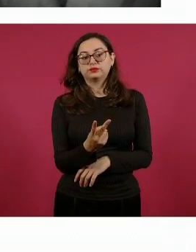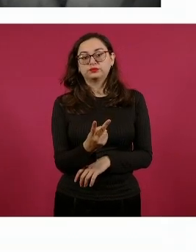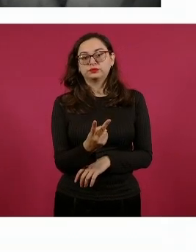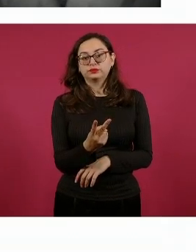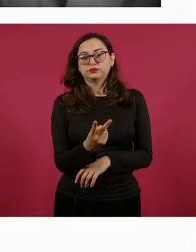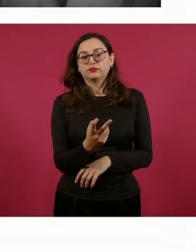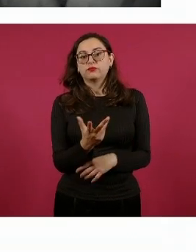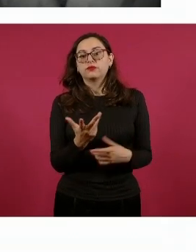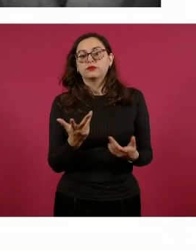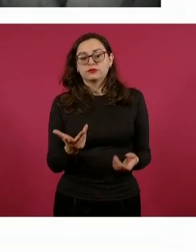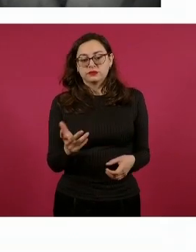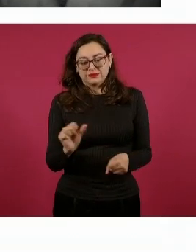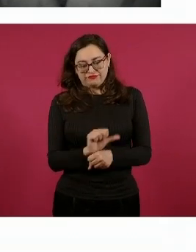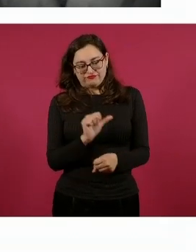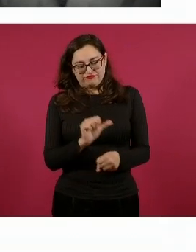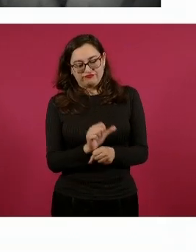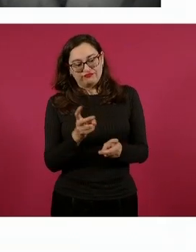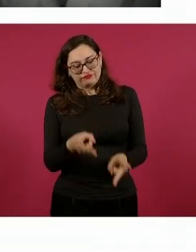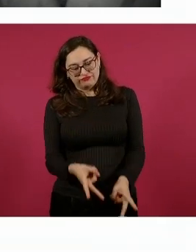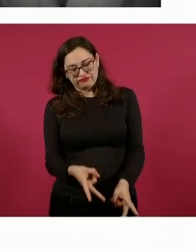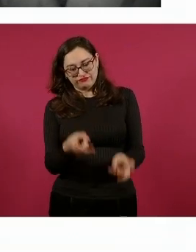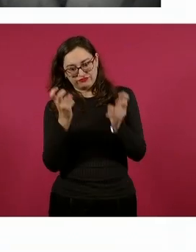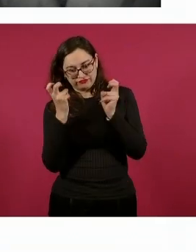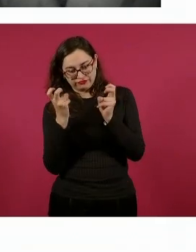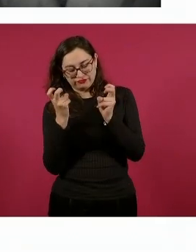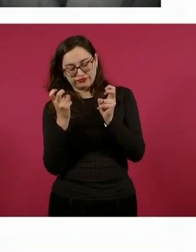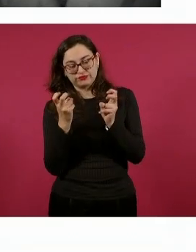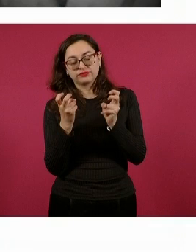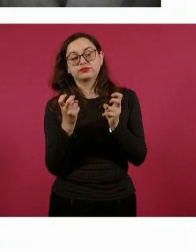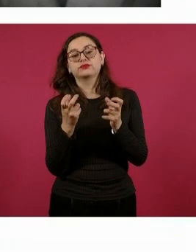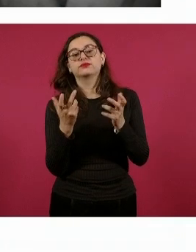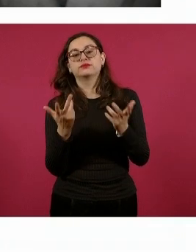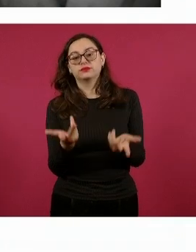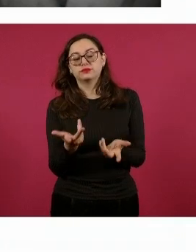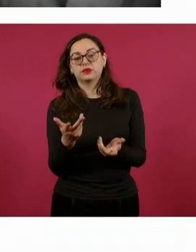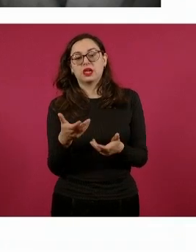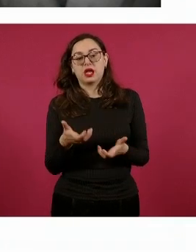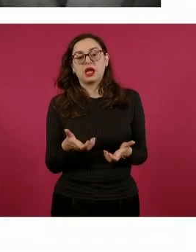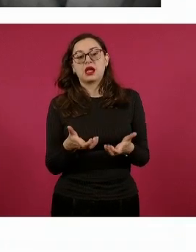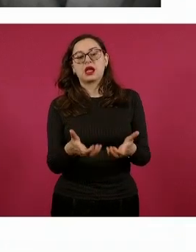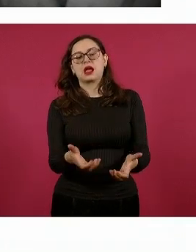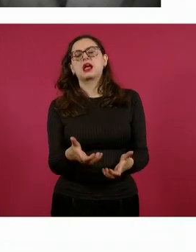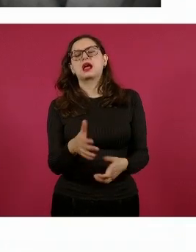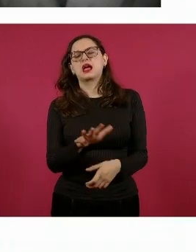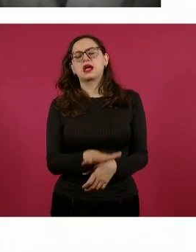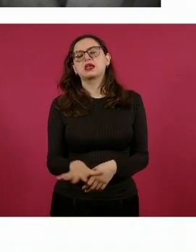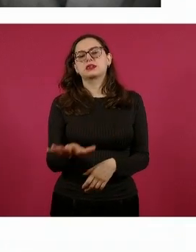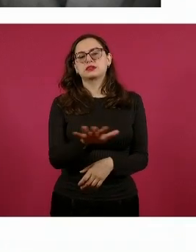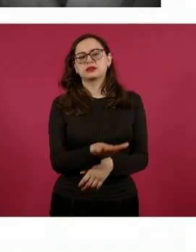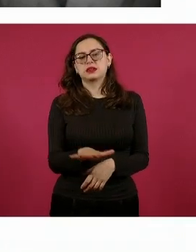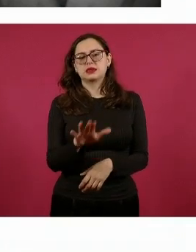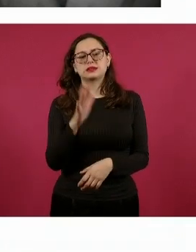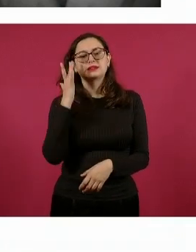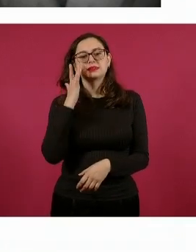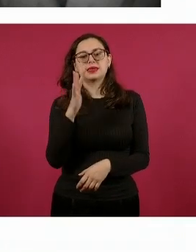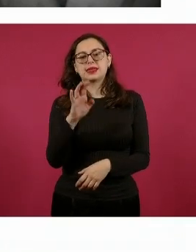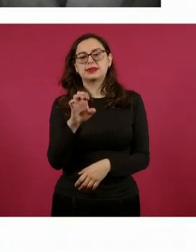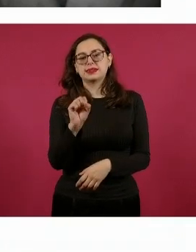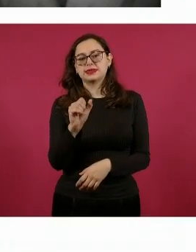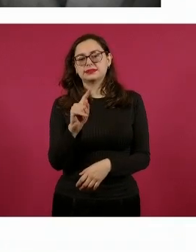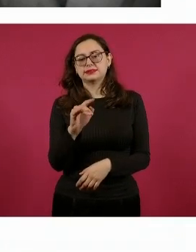sometieron y despojaron al conductor de un vehículo Toyota mientras circulaba por las calles de la colonia de la unidad San Esteban,